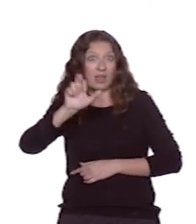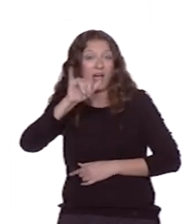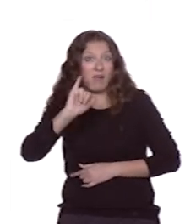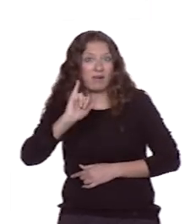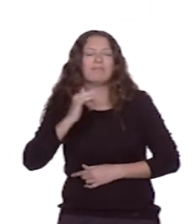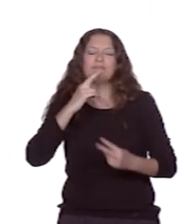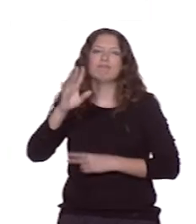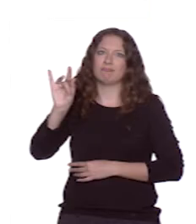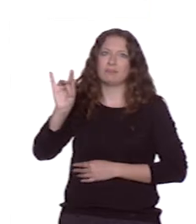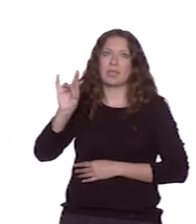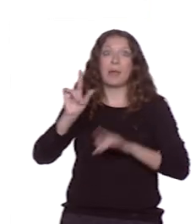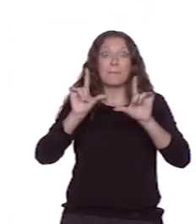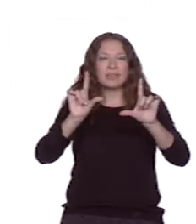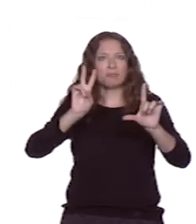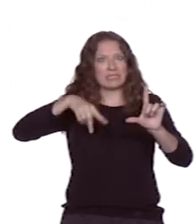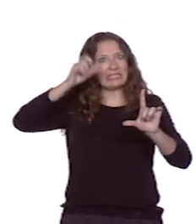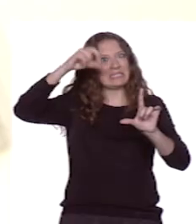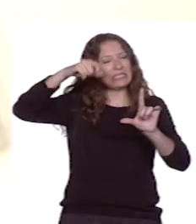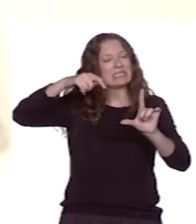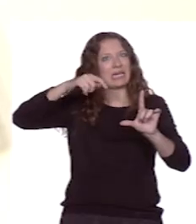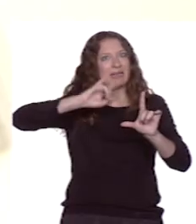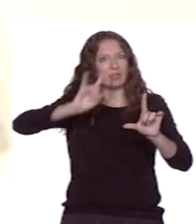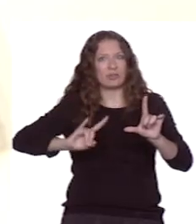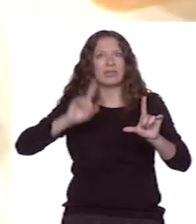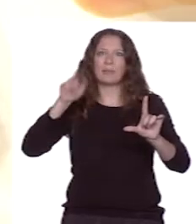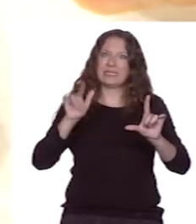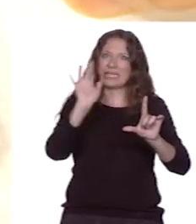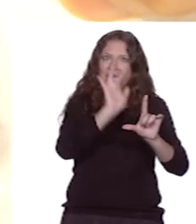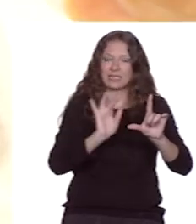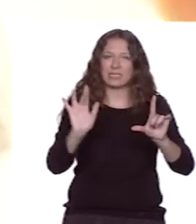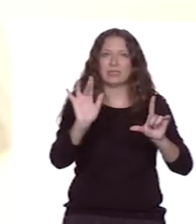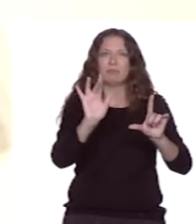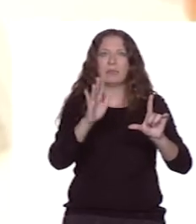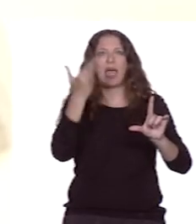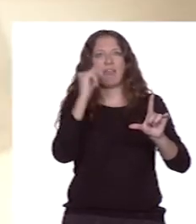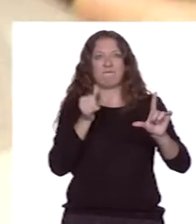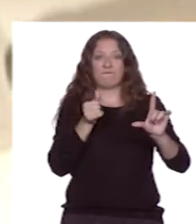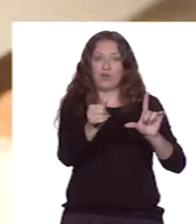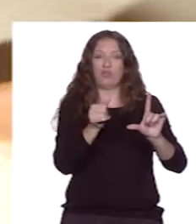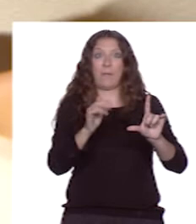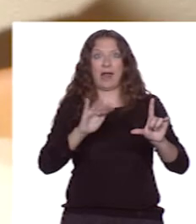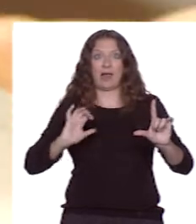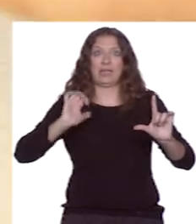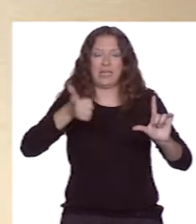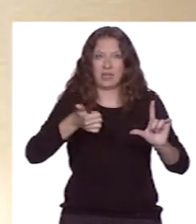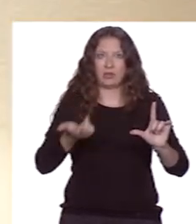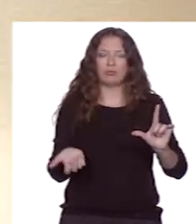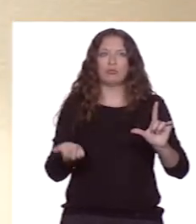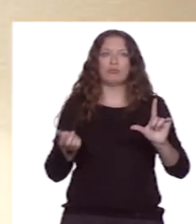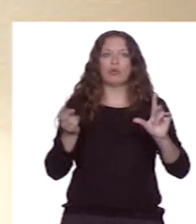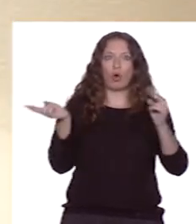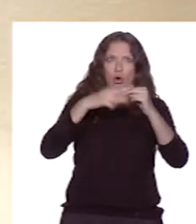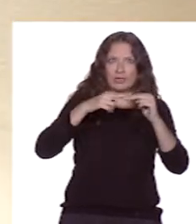tinta electrónica, también es táctil, también tiene un botón de inicio, los conectores.